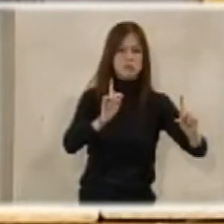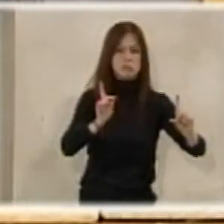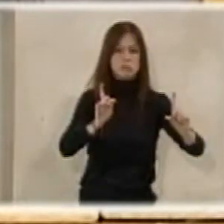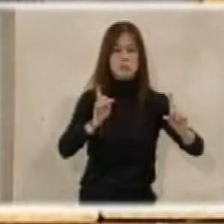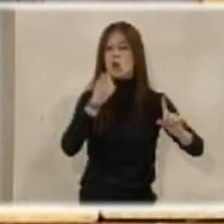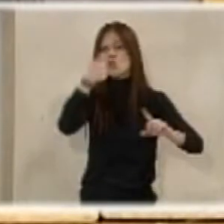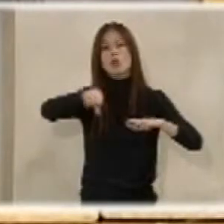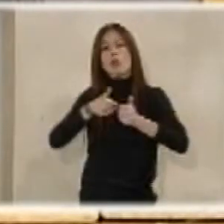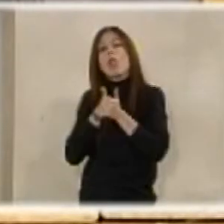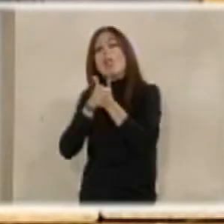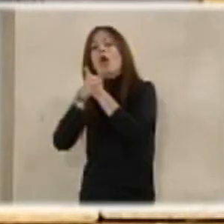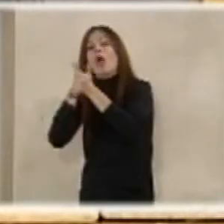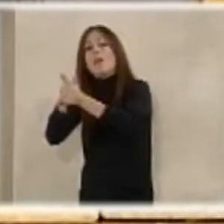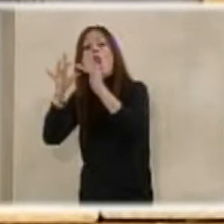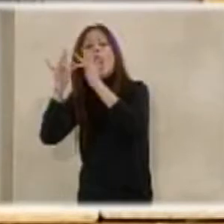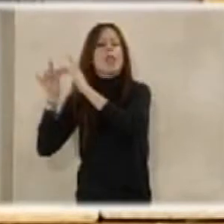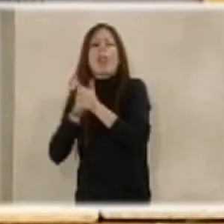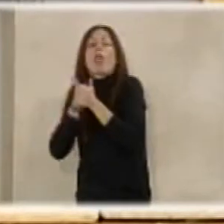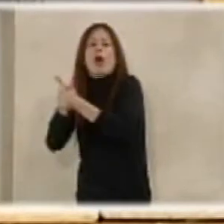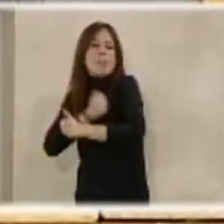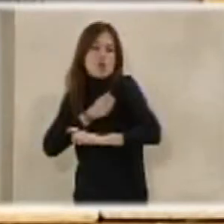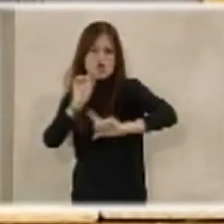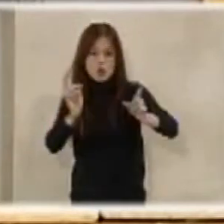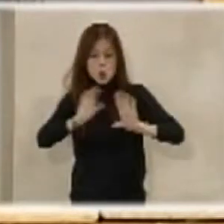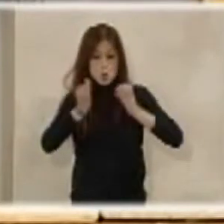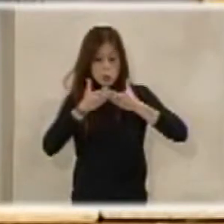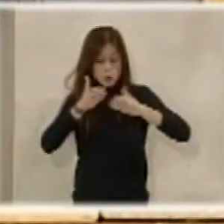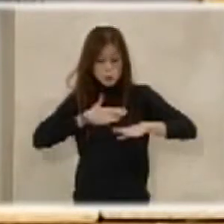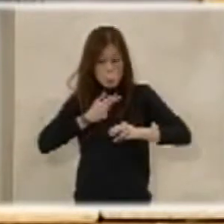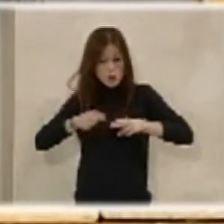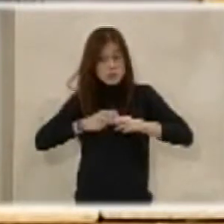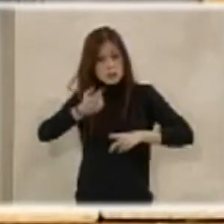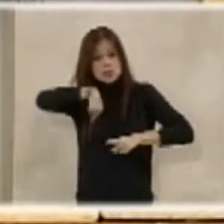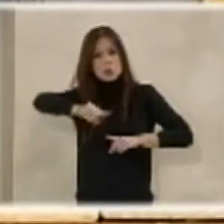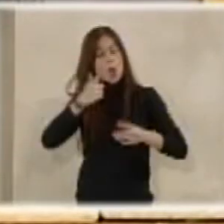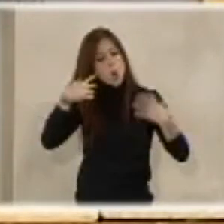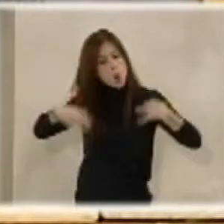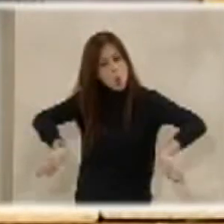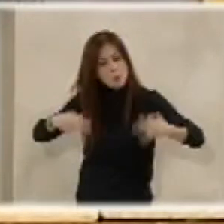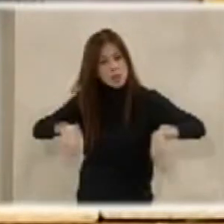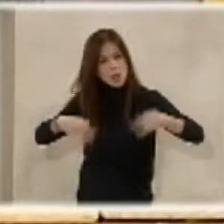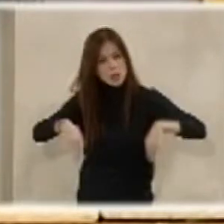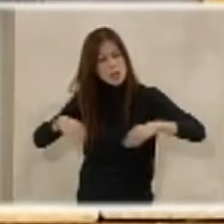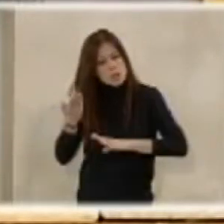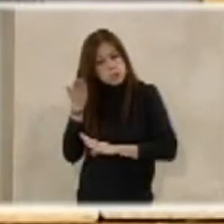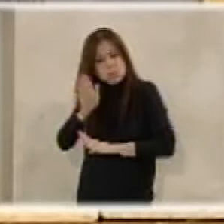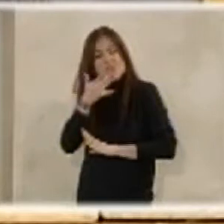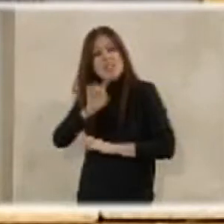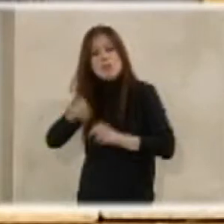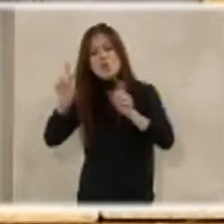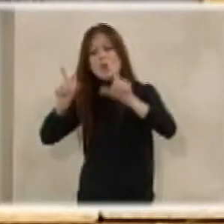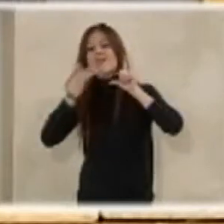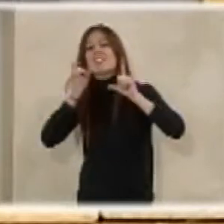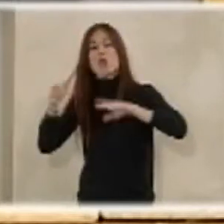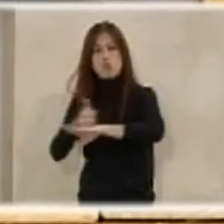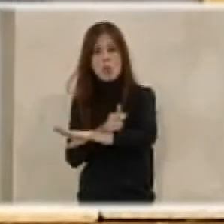seguidores de nuestro amado líder. Nosotros solo y exclusivamente somos humildes y representamos a nuestra ciudad. Y